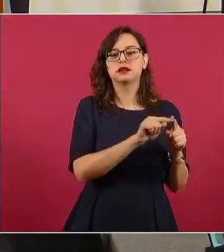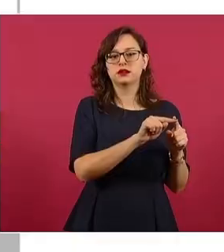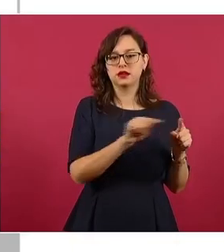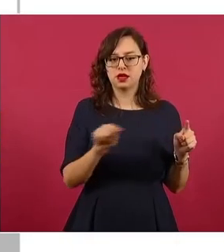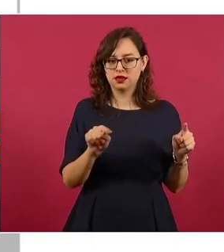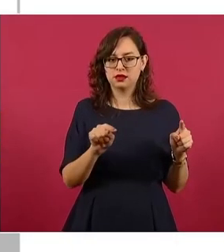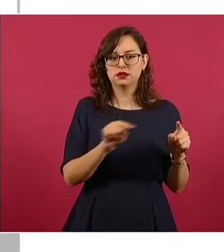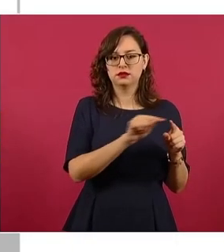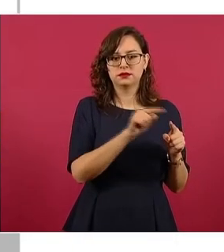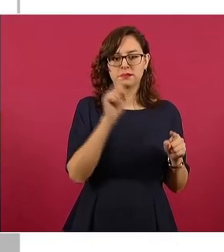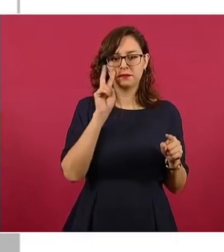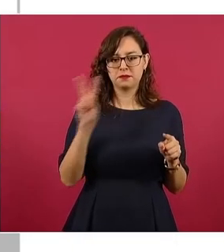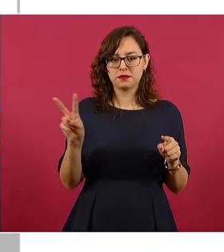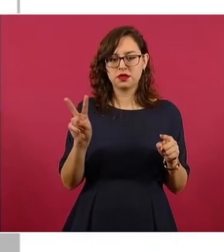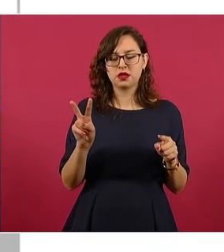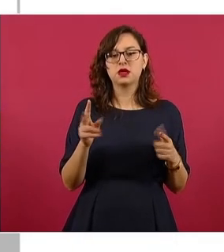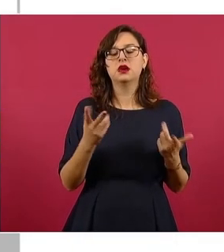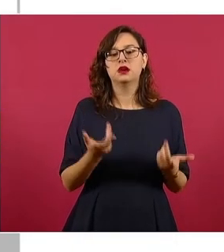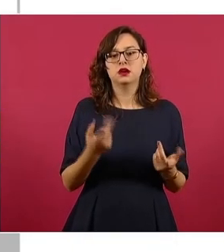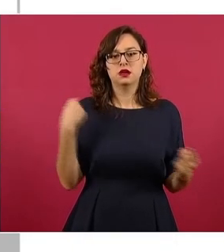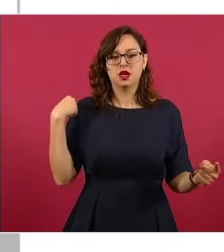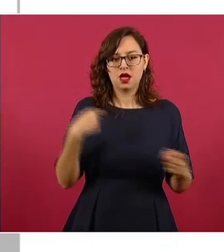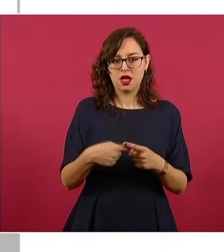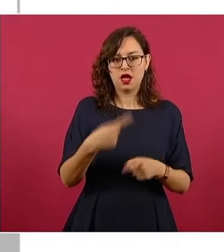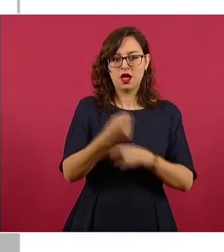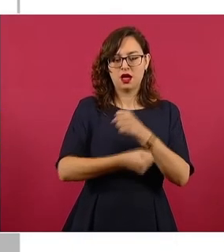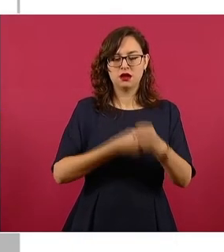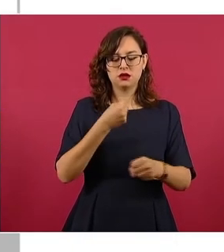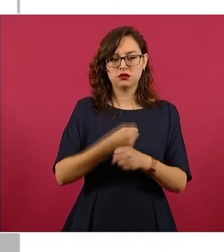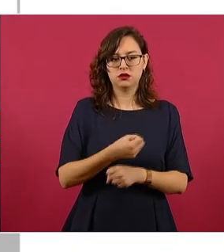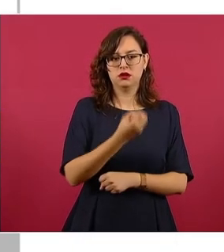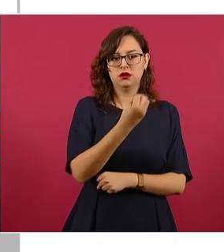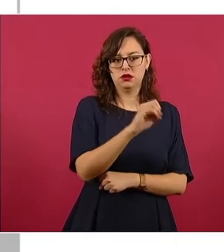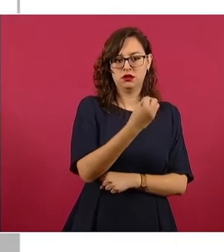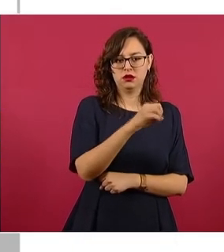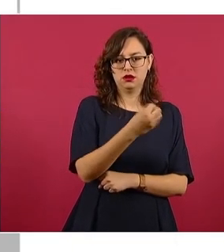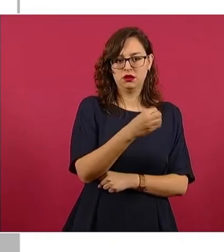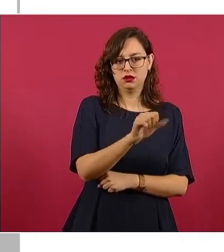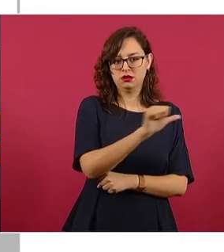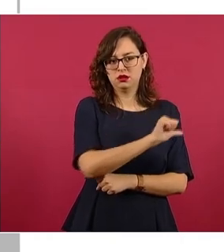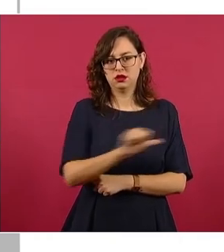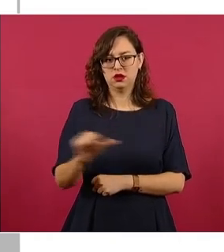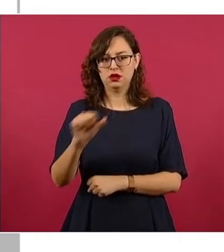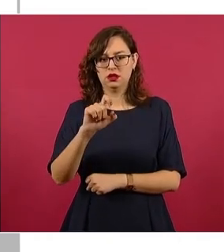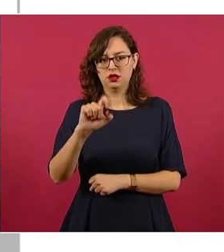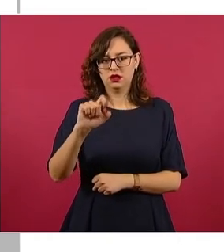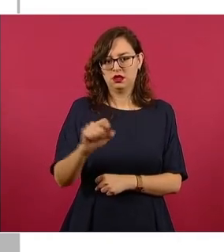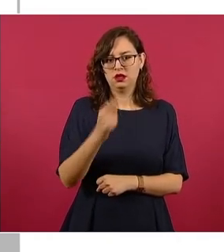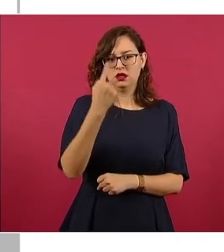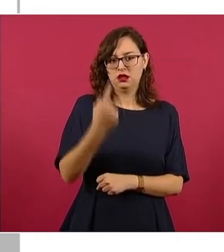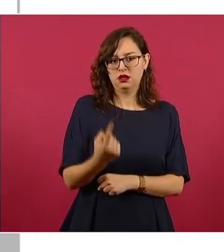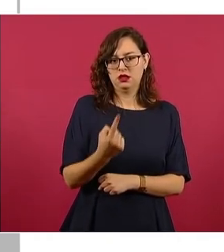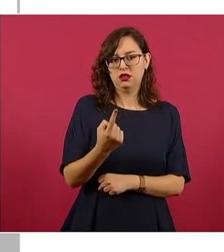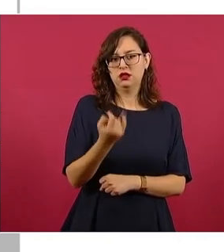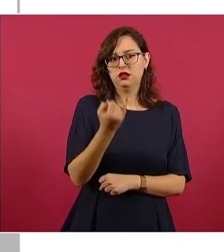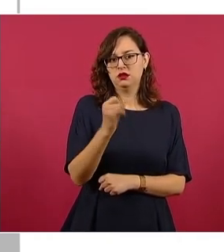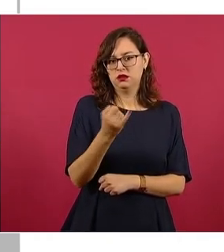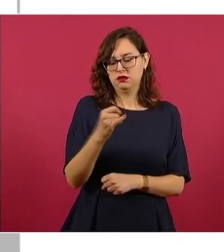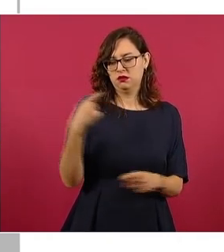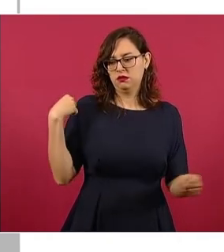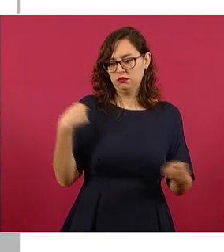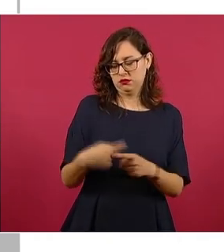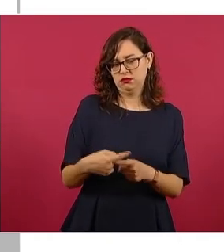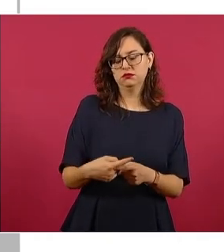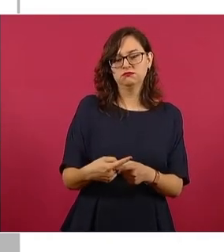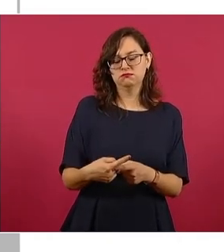Ellos en el año fiscal de octubre primero al 21 y a junio de este mes